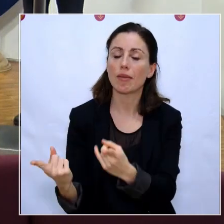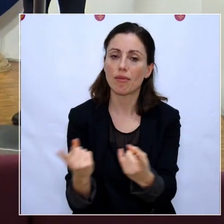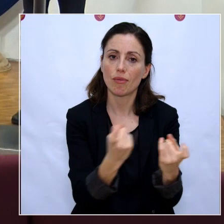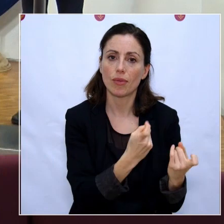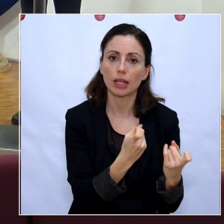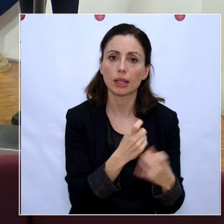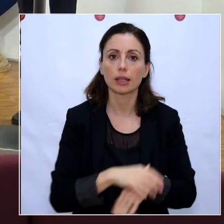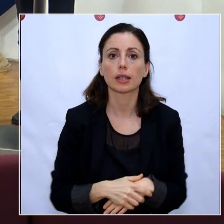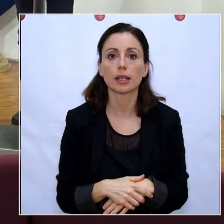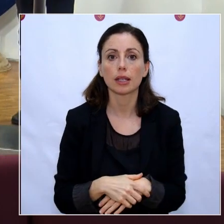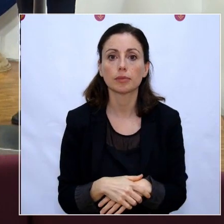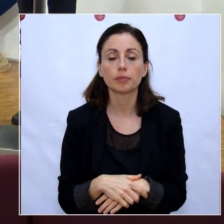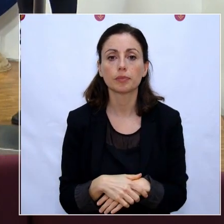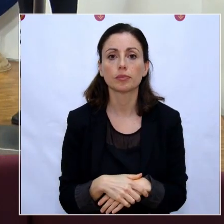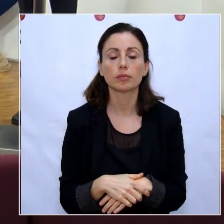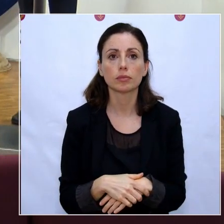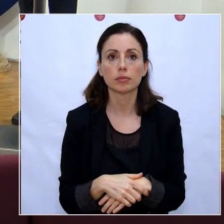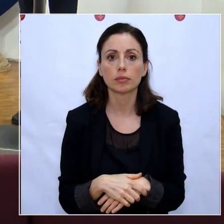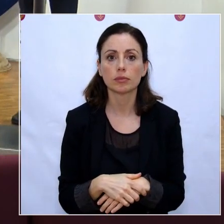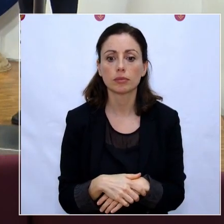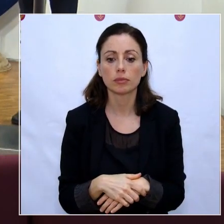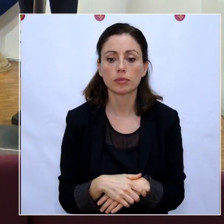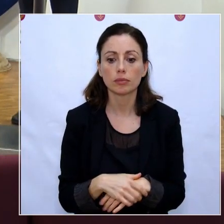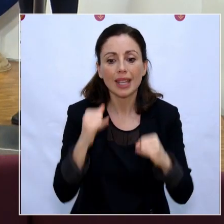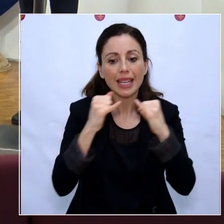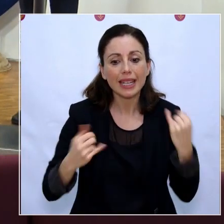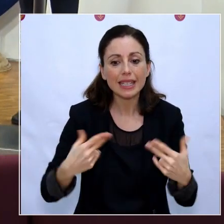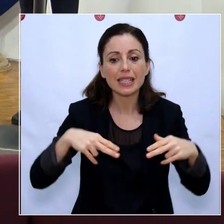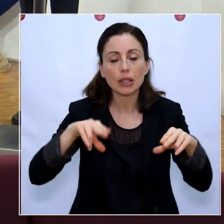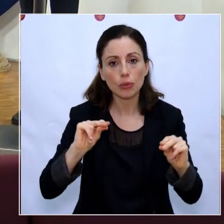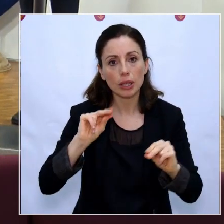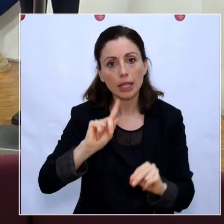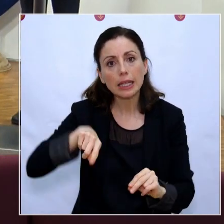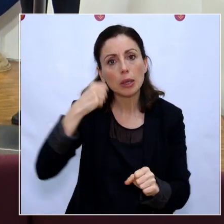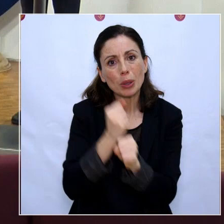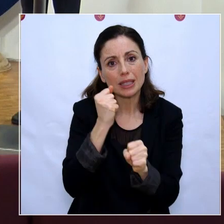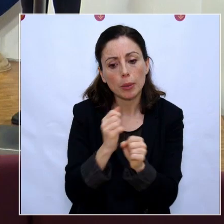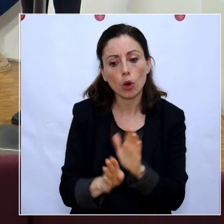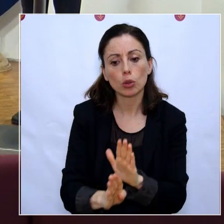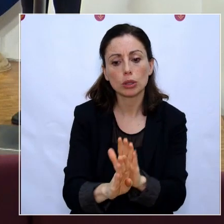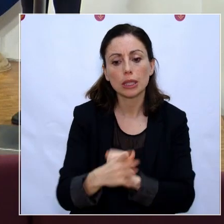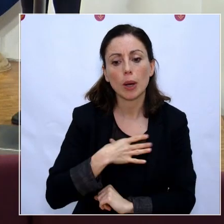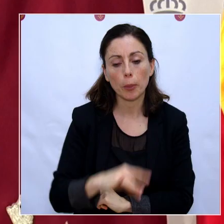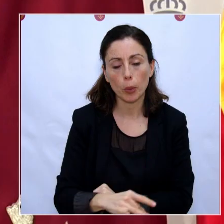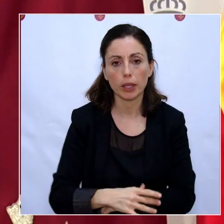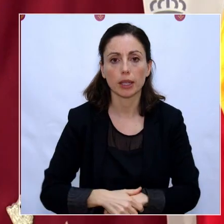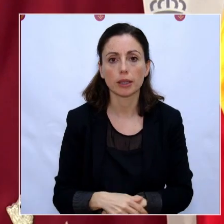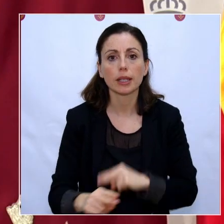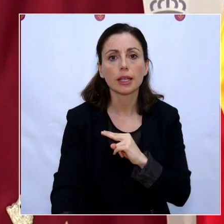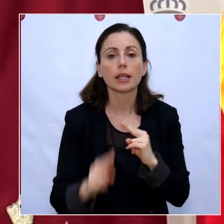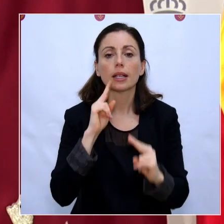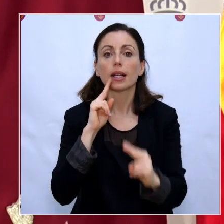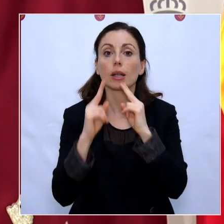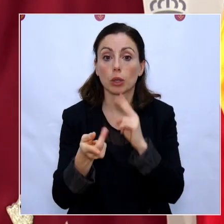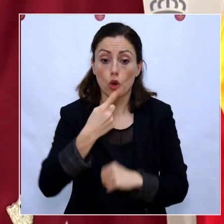para arrancar una vez que pase la crisis y si se puedan mantener los puestos de los trabajadores. Pues a nosotros